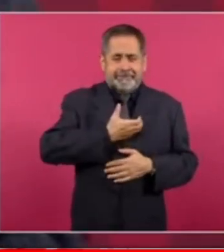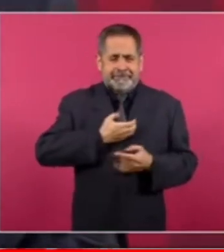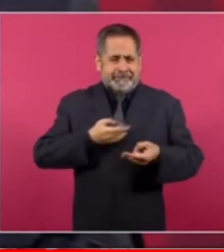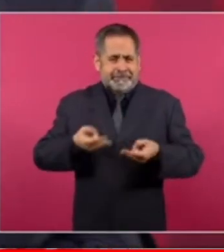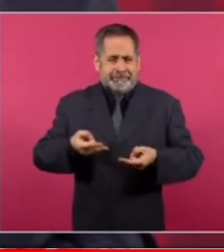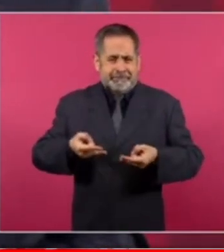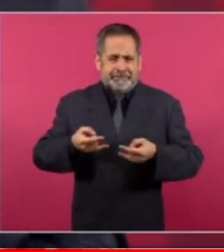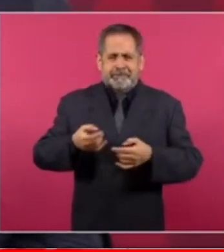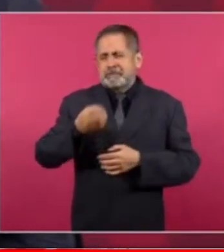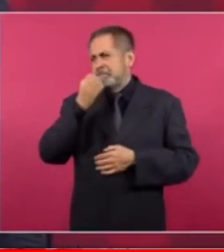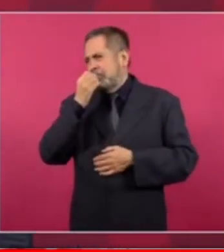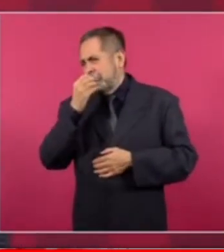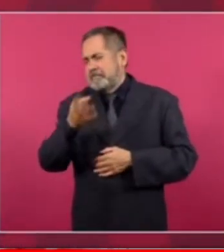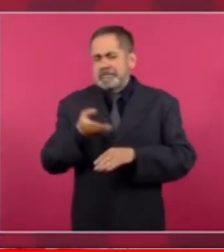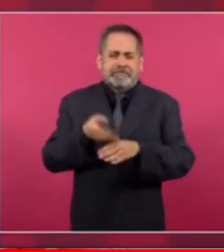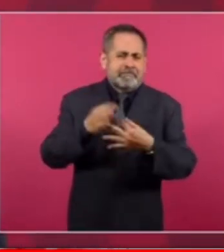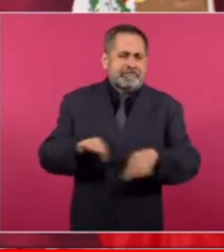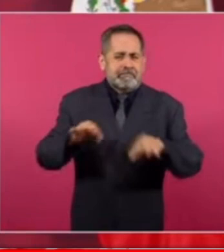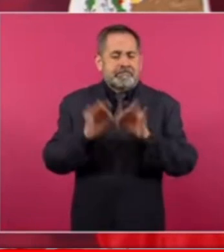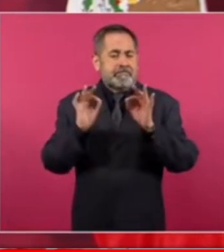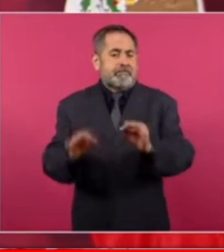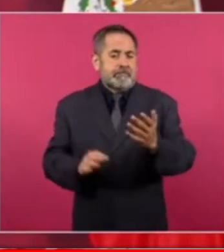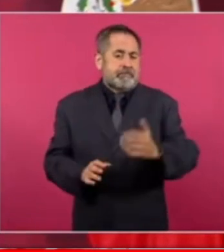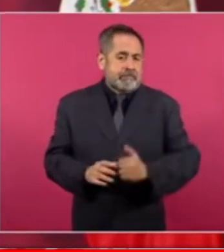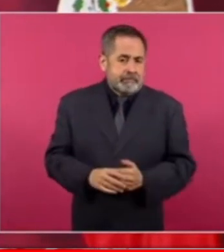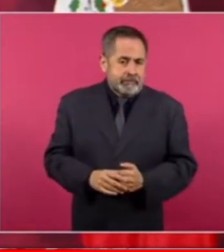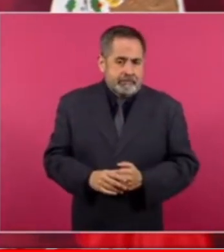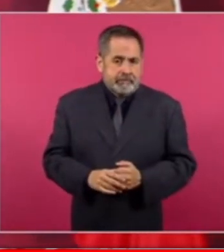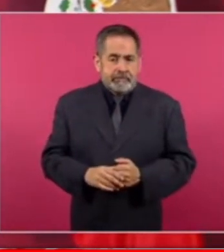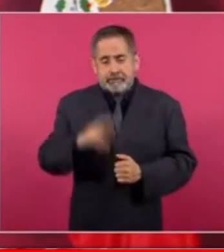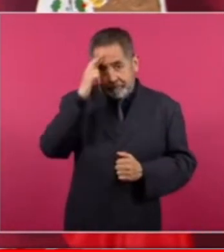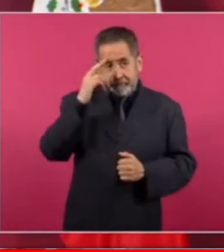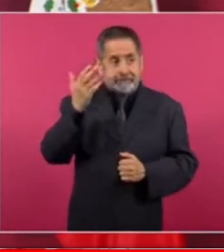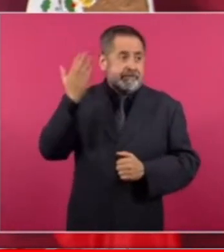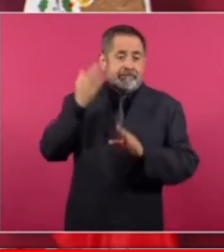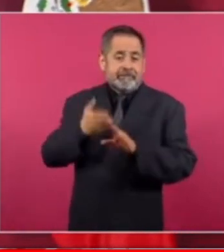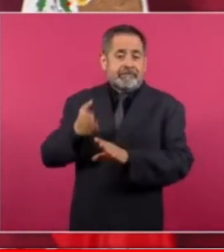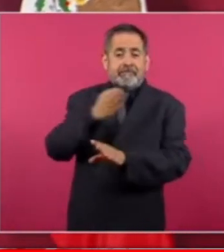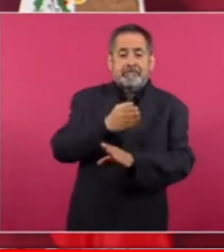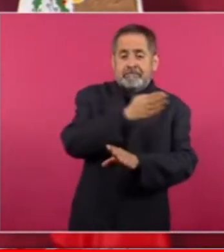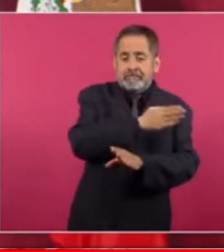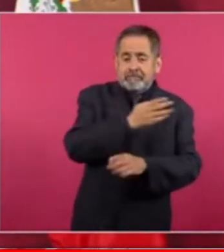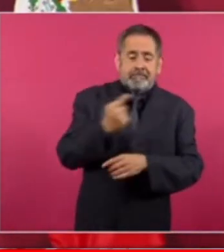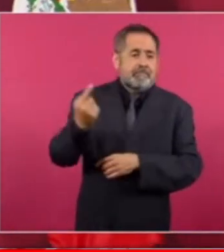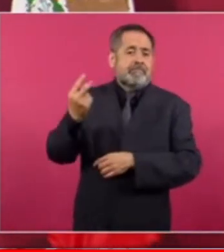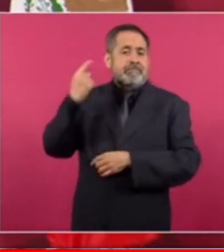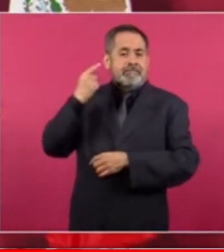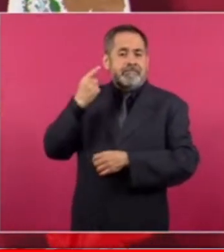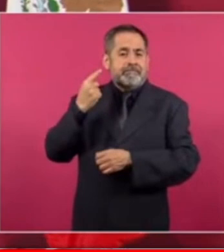muy importante porque además no habíamos podido hacerlo